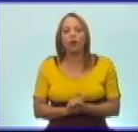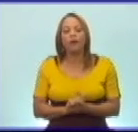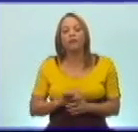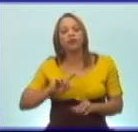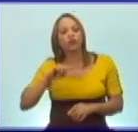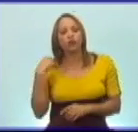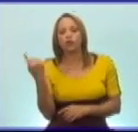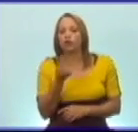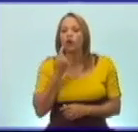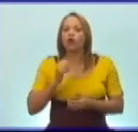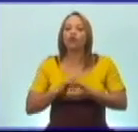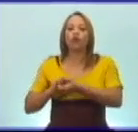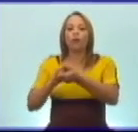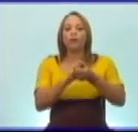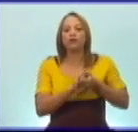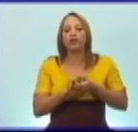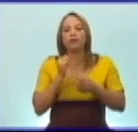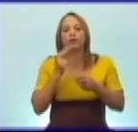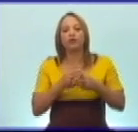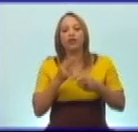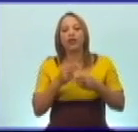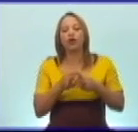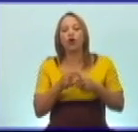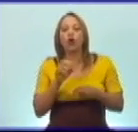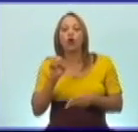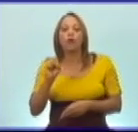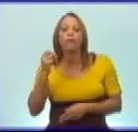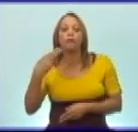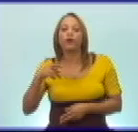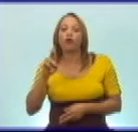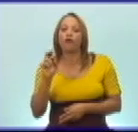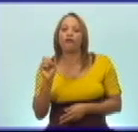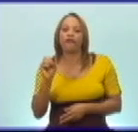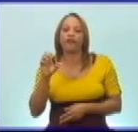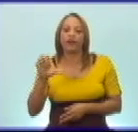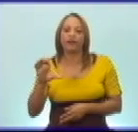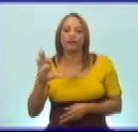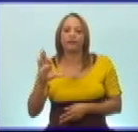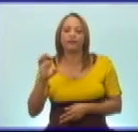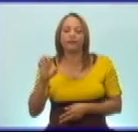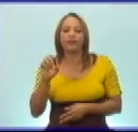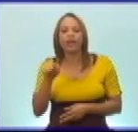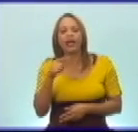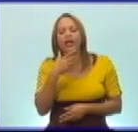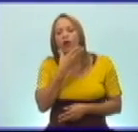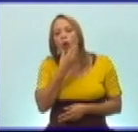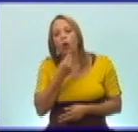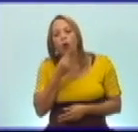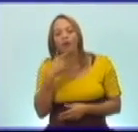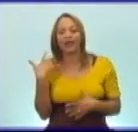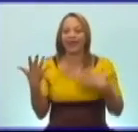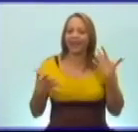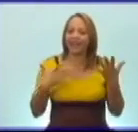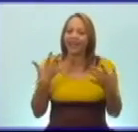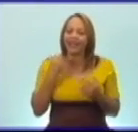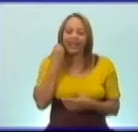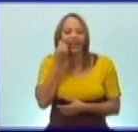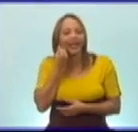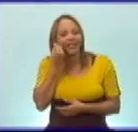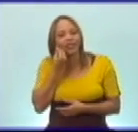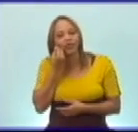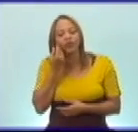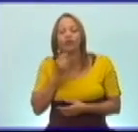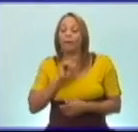compañeros le llamaban el profe. Era un muchacho alegre y cariñoso, pero sobre todo muy